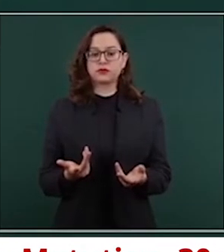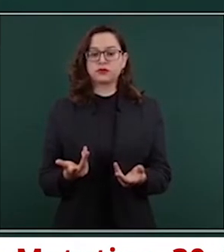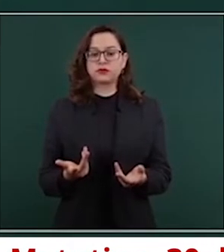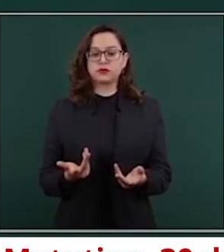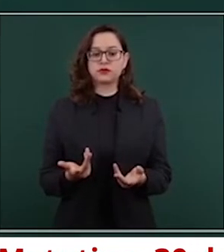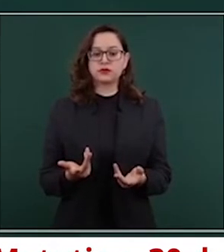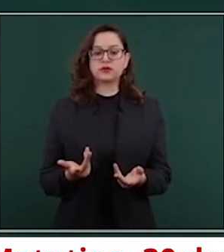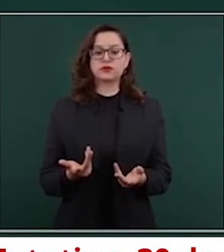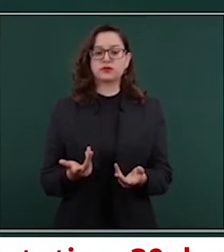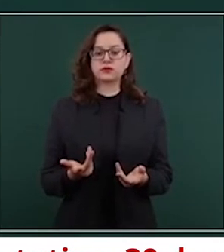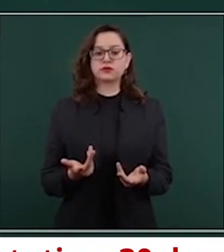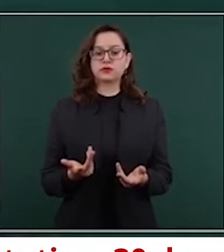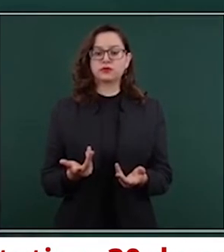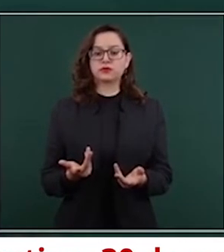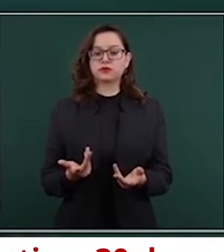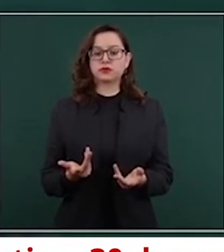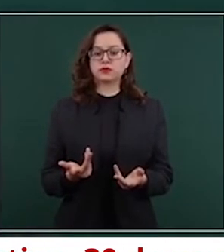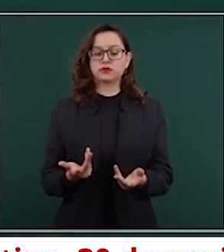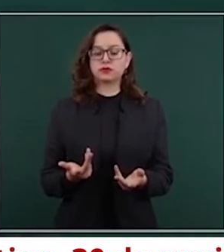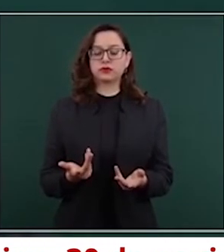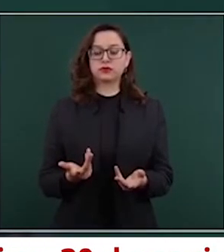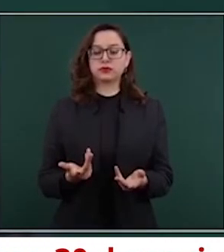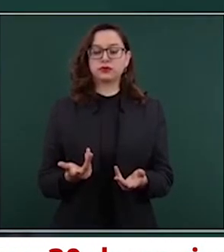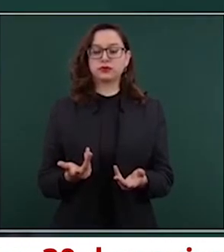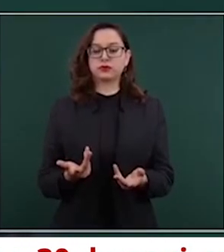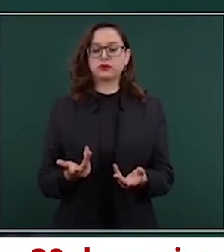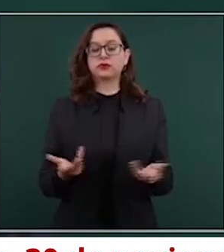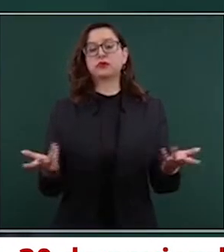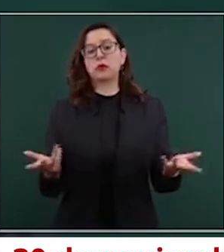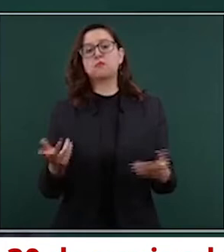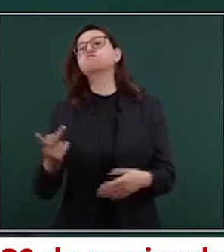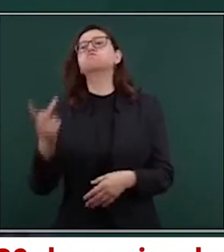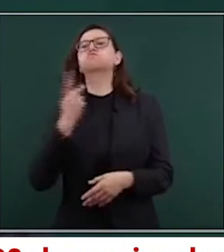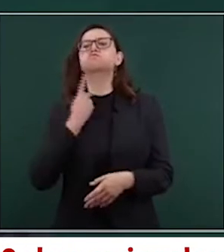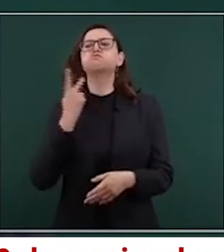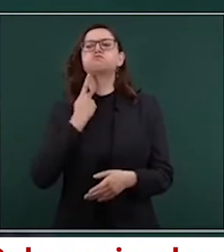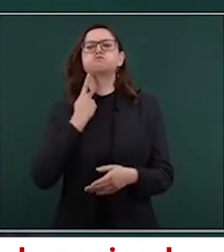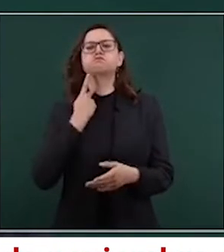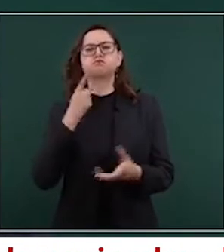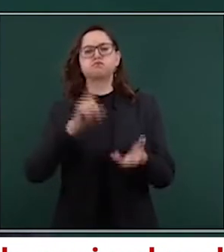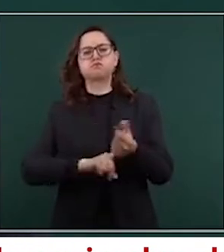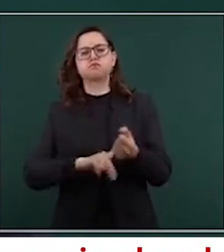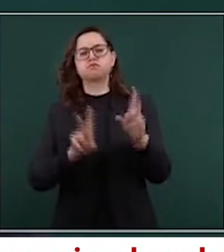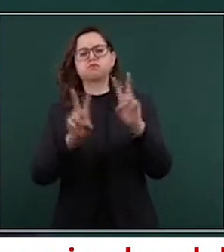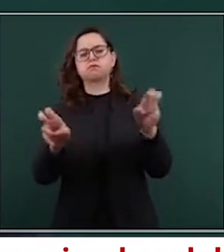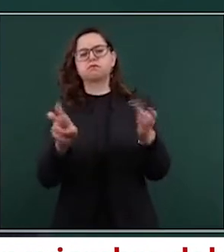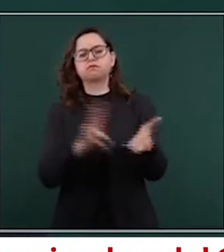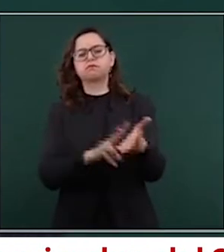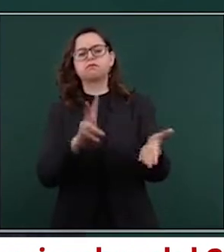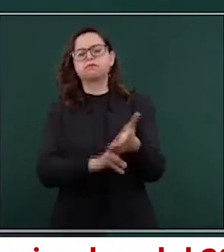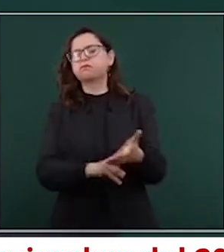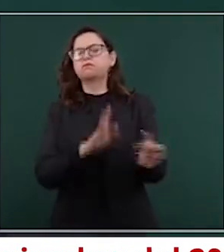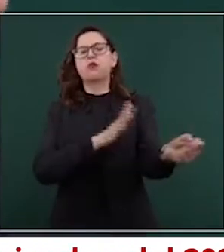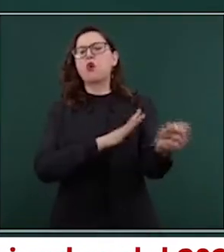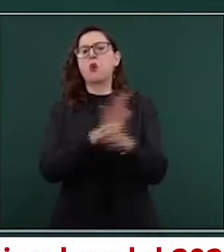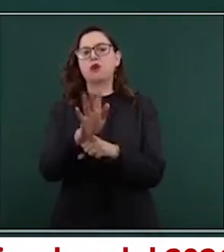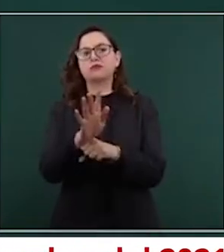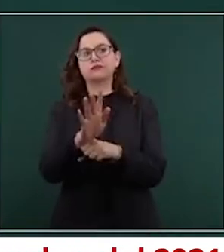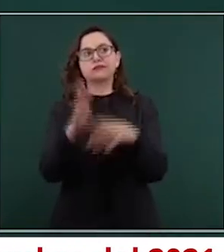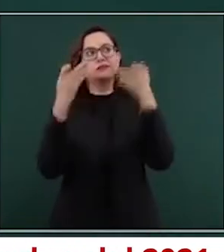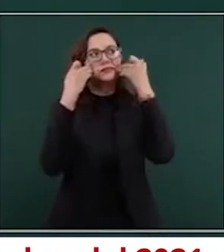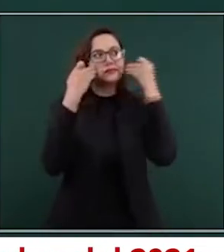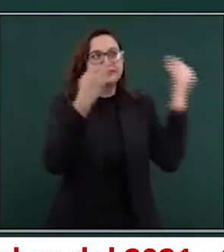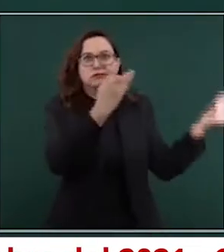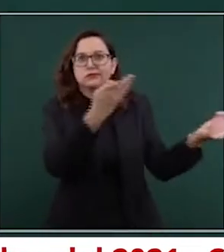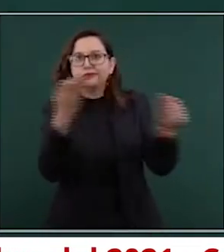lo que cuentan son los resultados, y eso es lo que